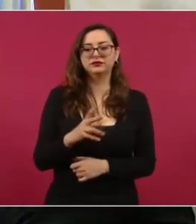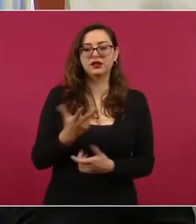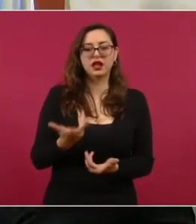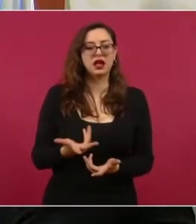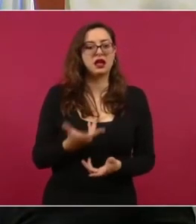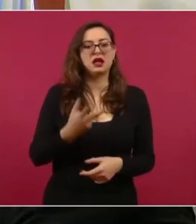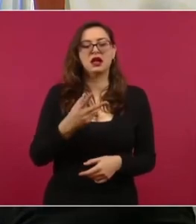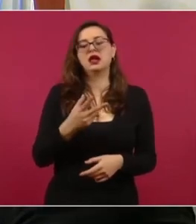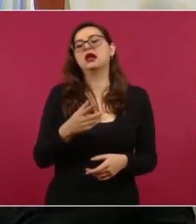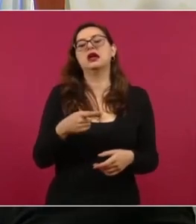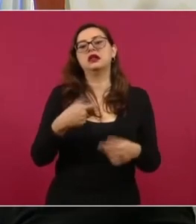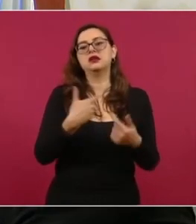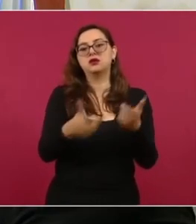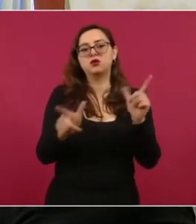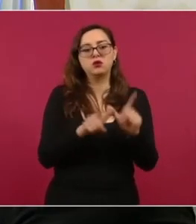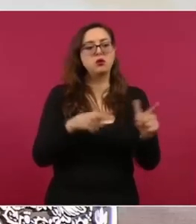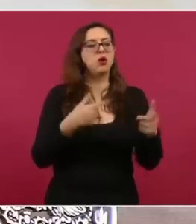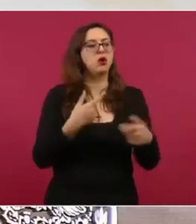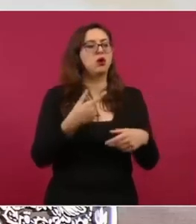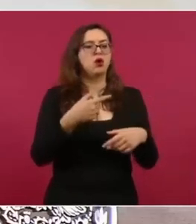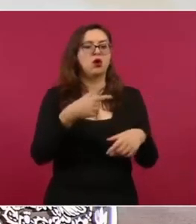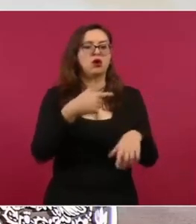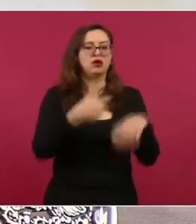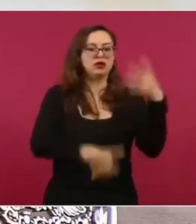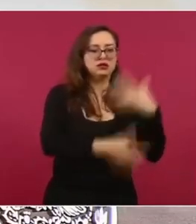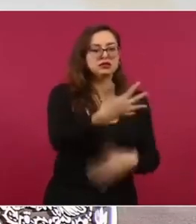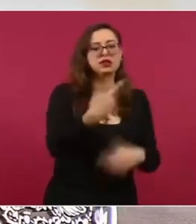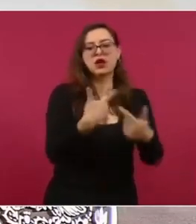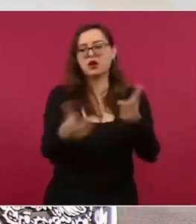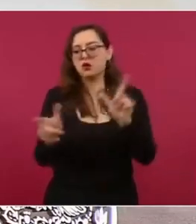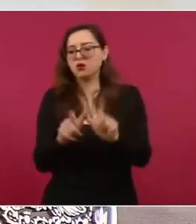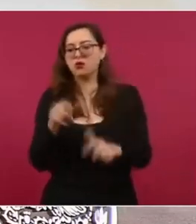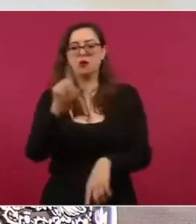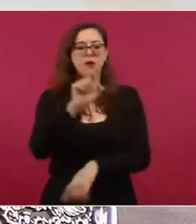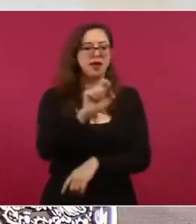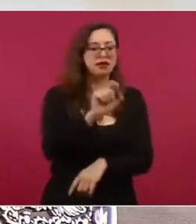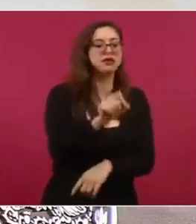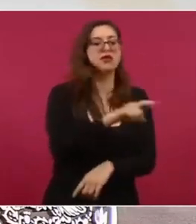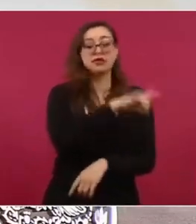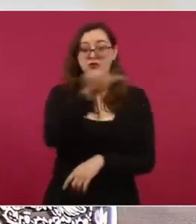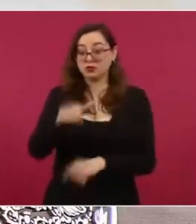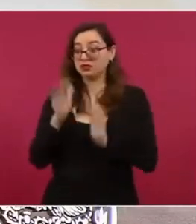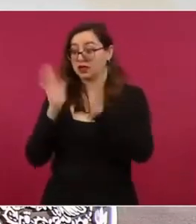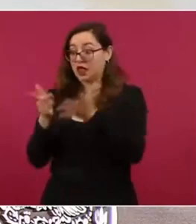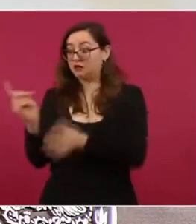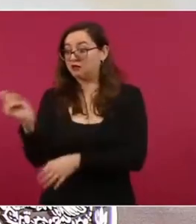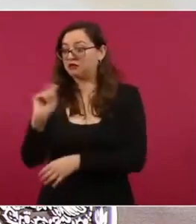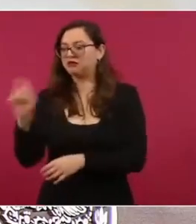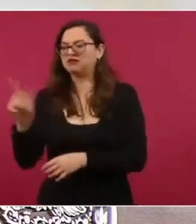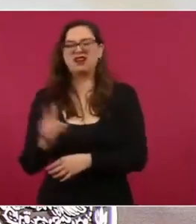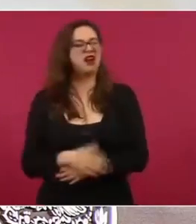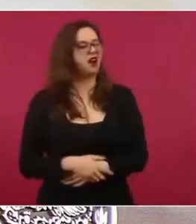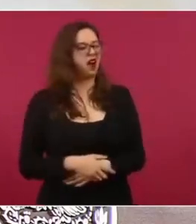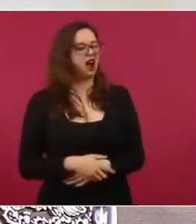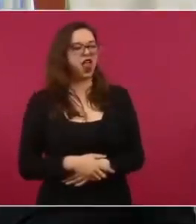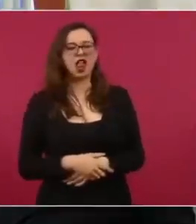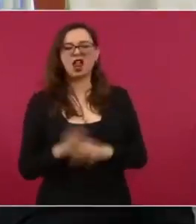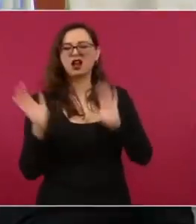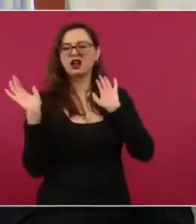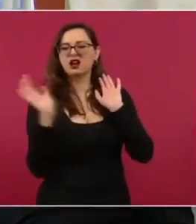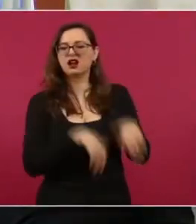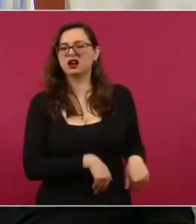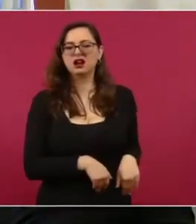-15, sub-17 y después no los debutan en primera división y se quedan ya sin la esperanza y les rompen la